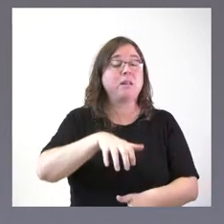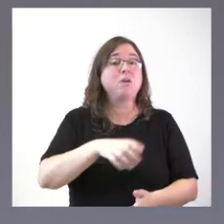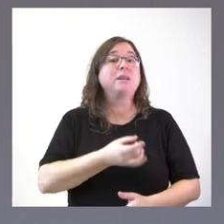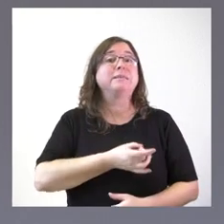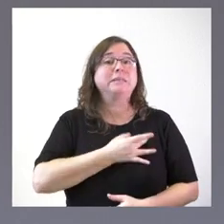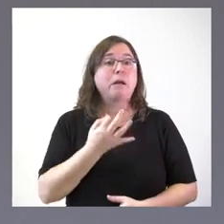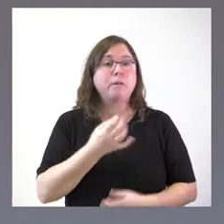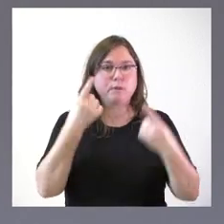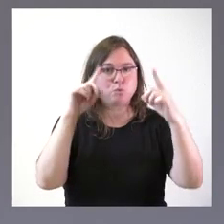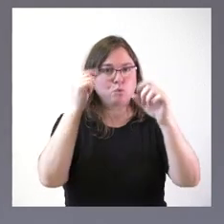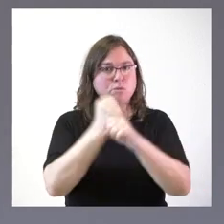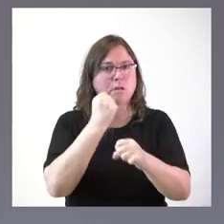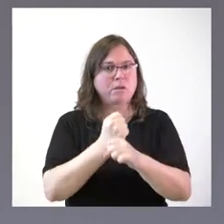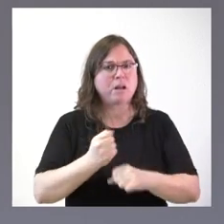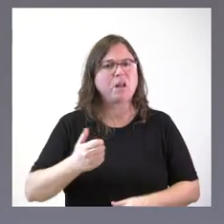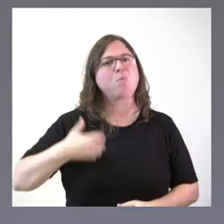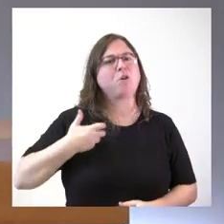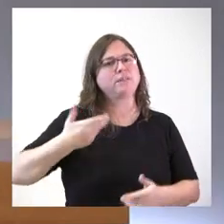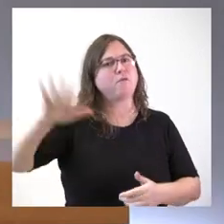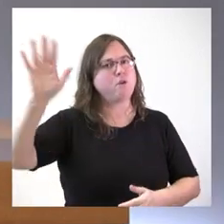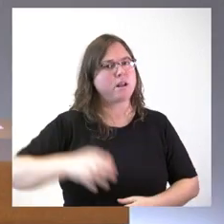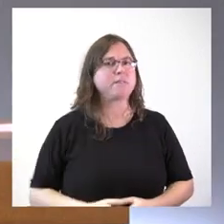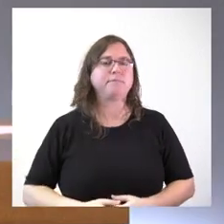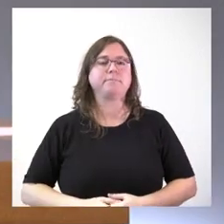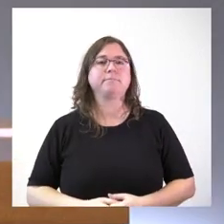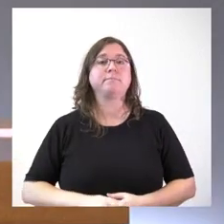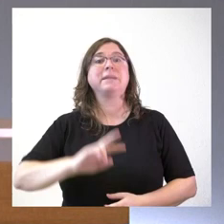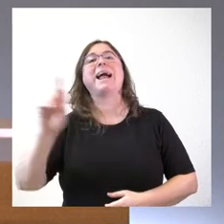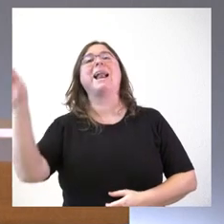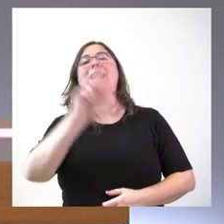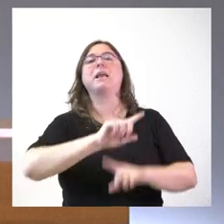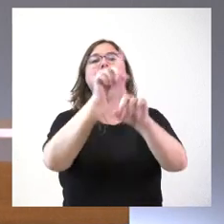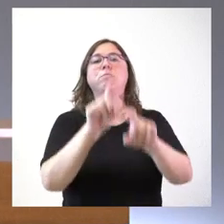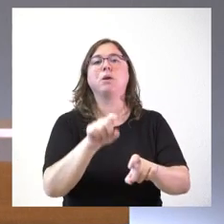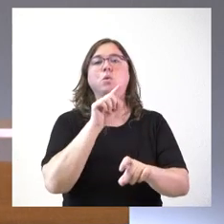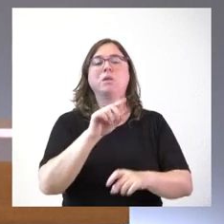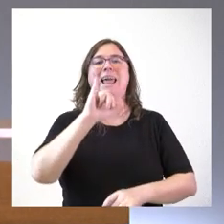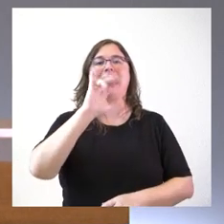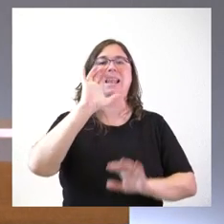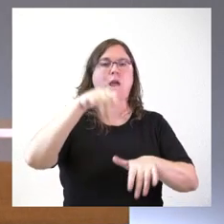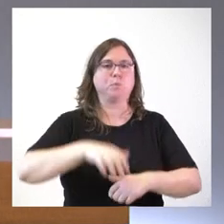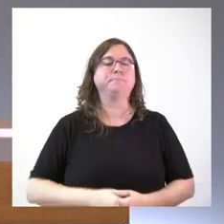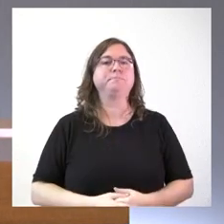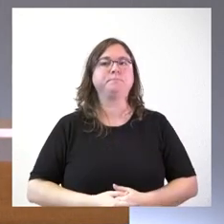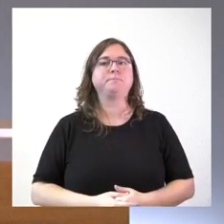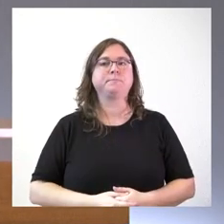ponerse a trabajar y dejar de estorbar. ¿Había una repregunta por parte de Ileón? Elisabeth.